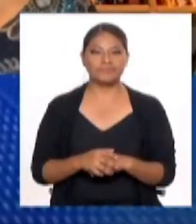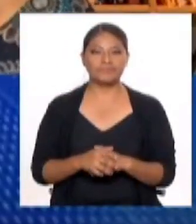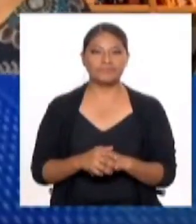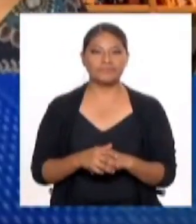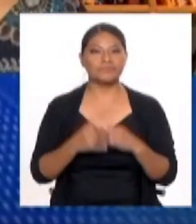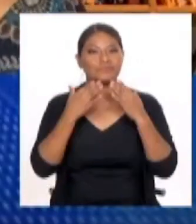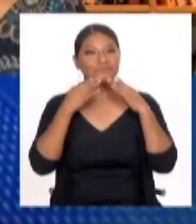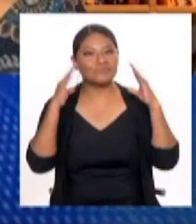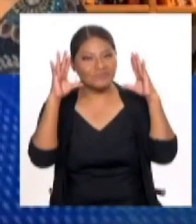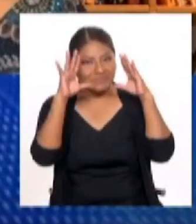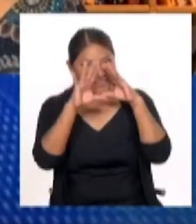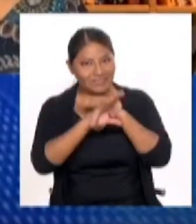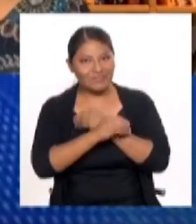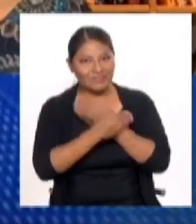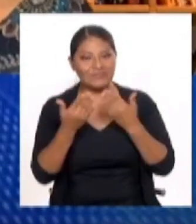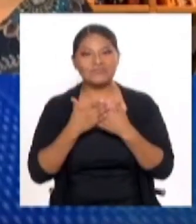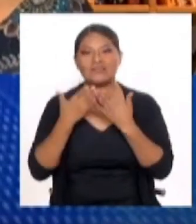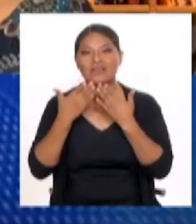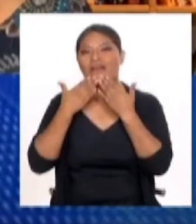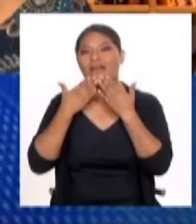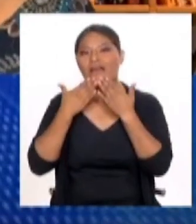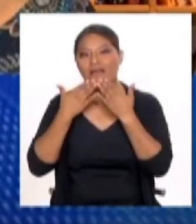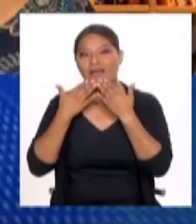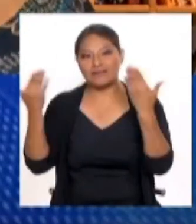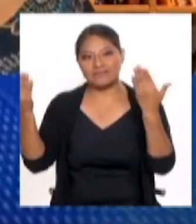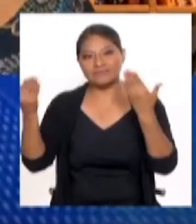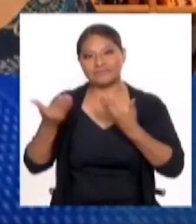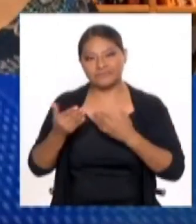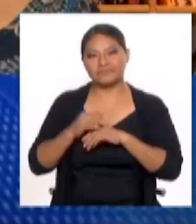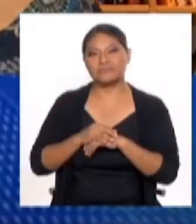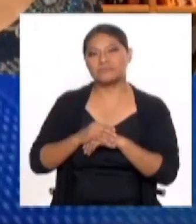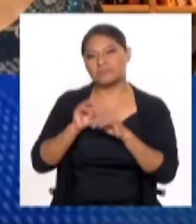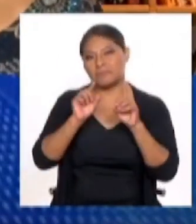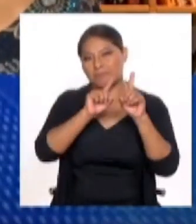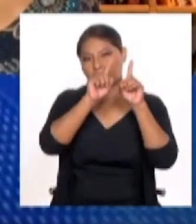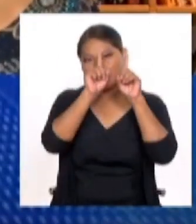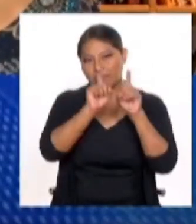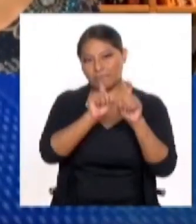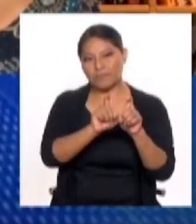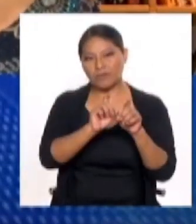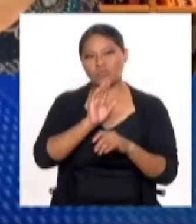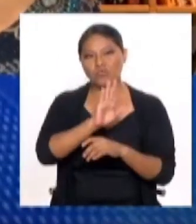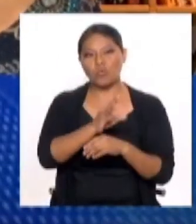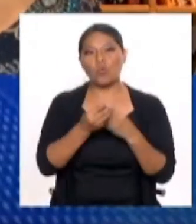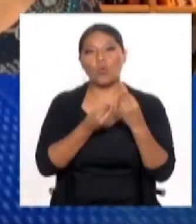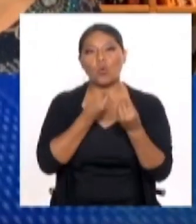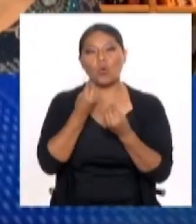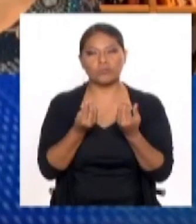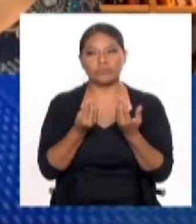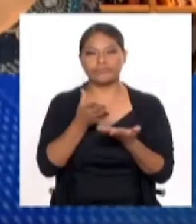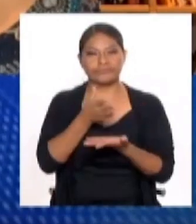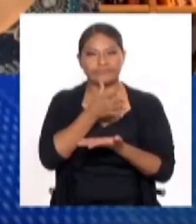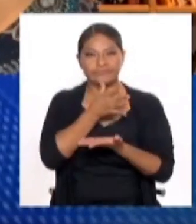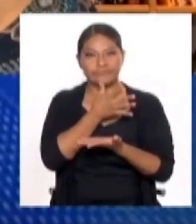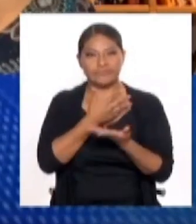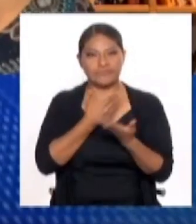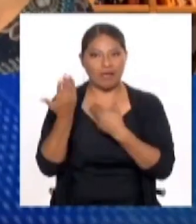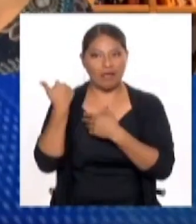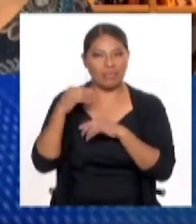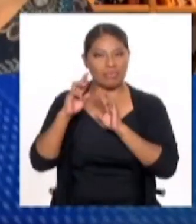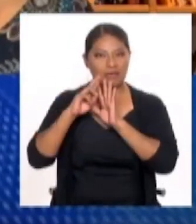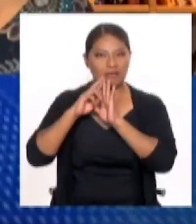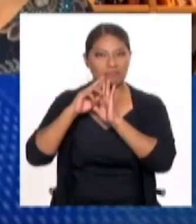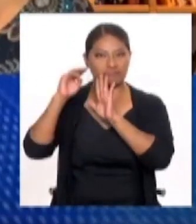Buenas noches, Thais, muchas gracias por tu presencia. La primera pregunta estaría vinculada a saber qué ha pasado con los resultados